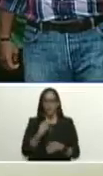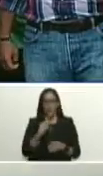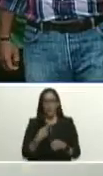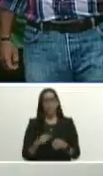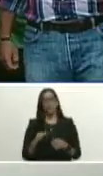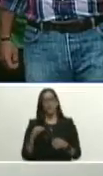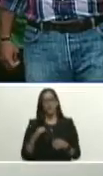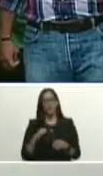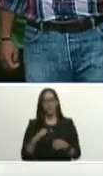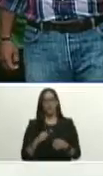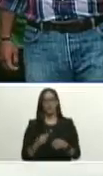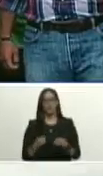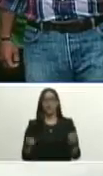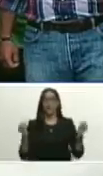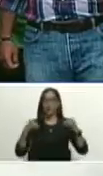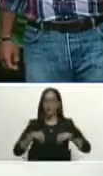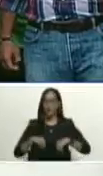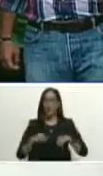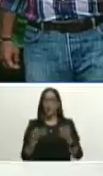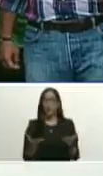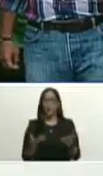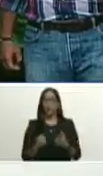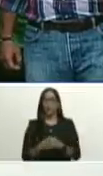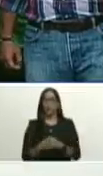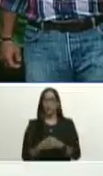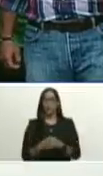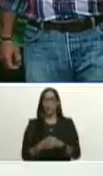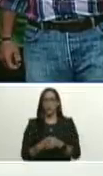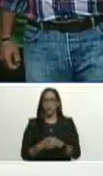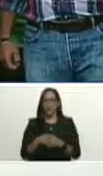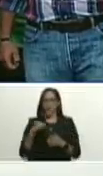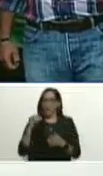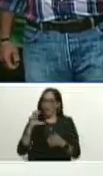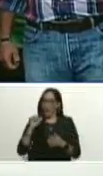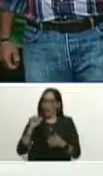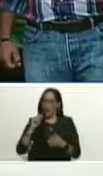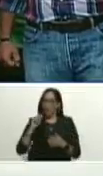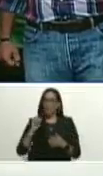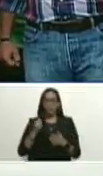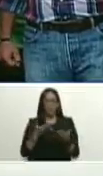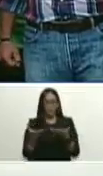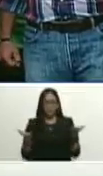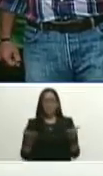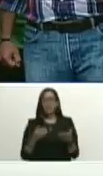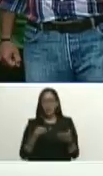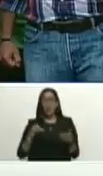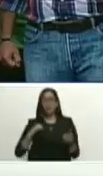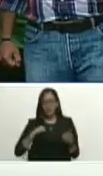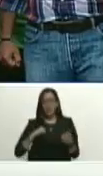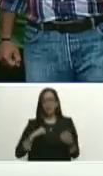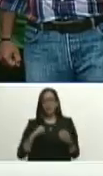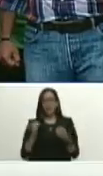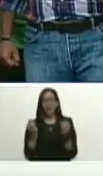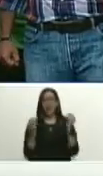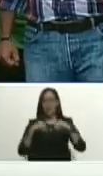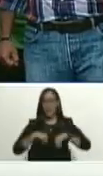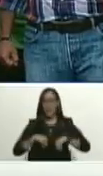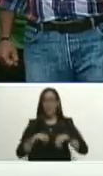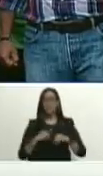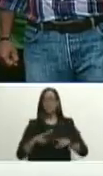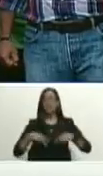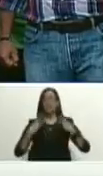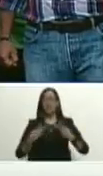componentes Castro Sotel lo lealtellería Vázquez Solano son componentes de la nueva